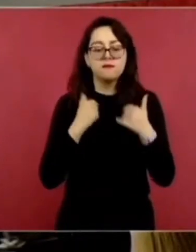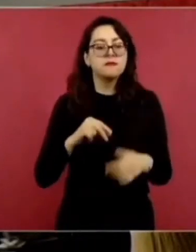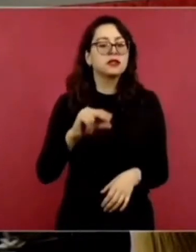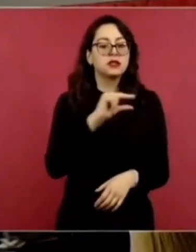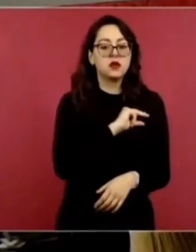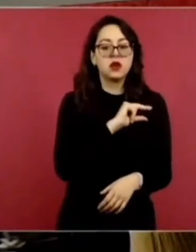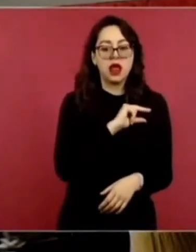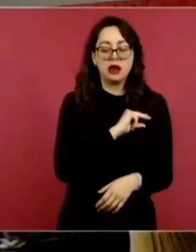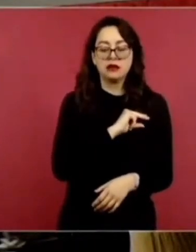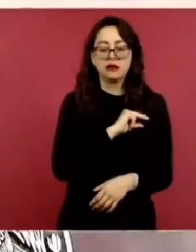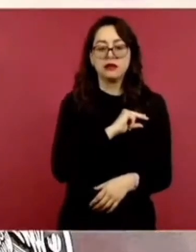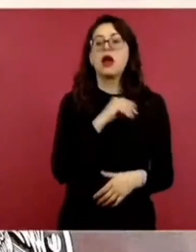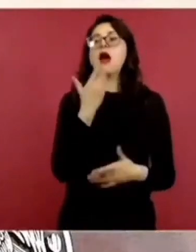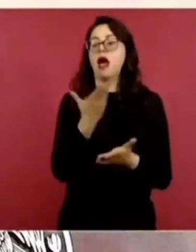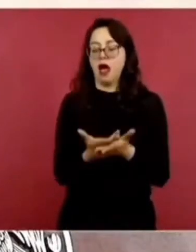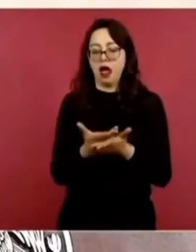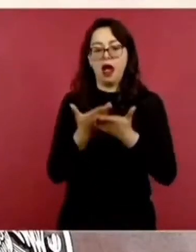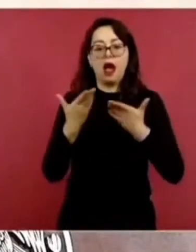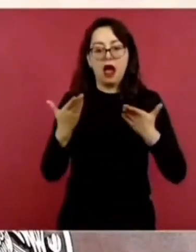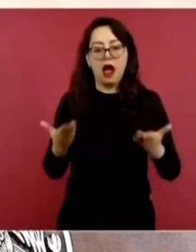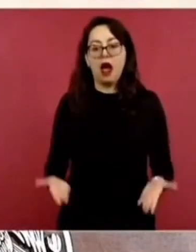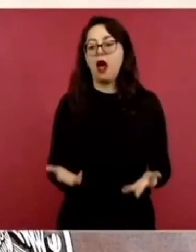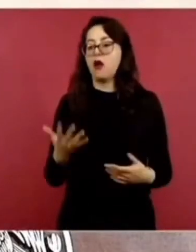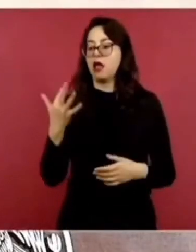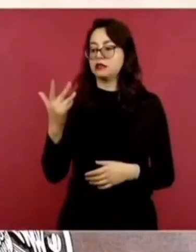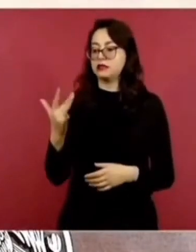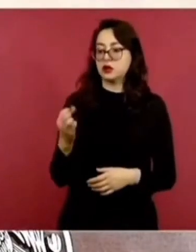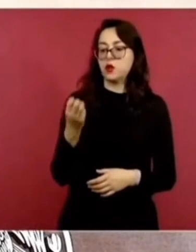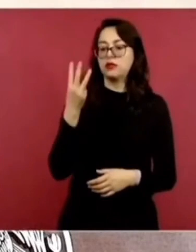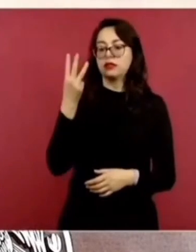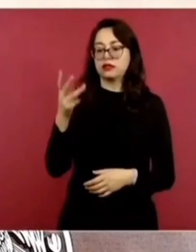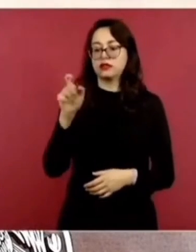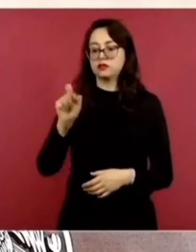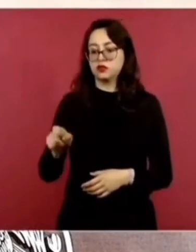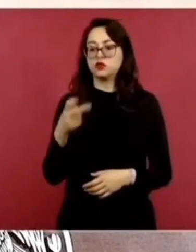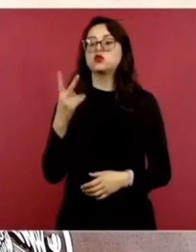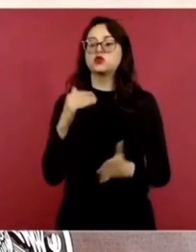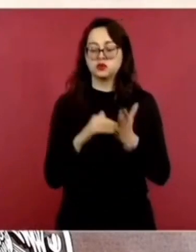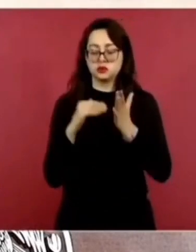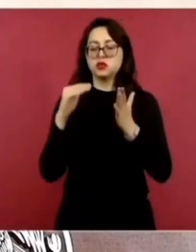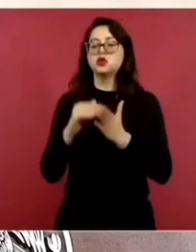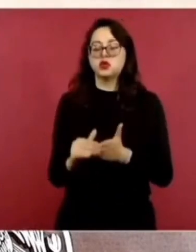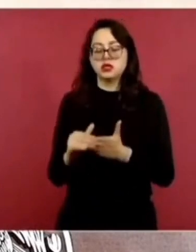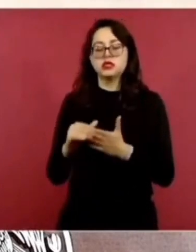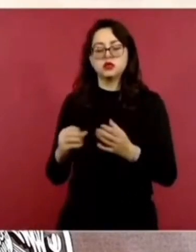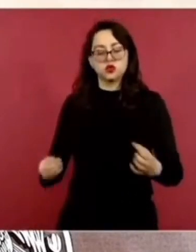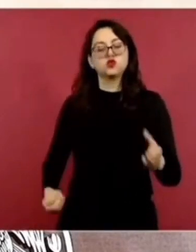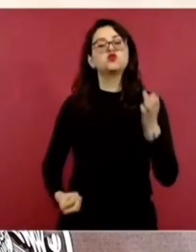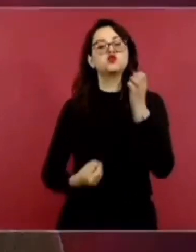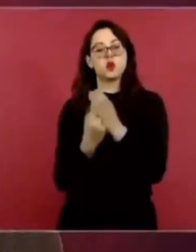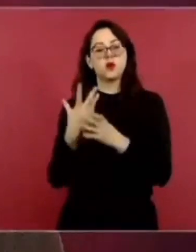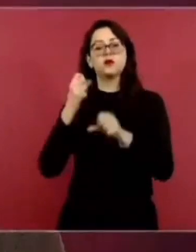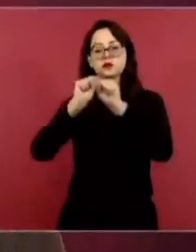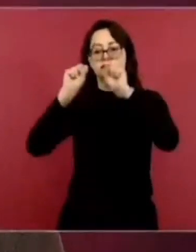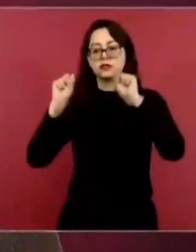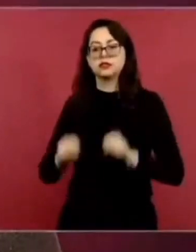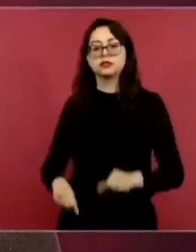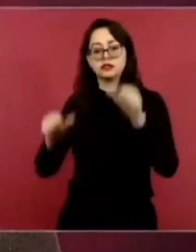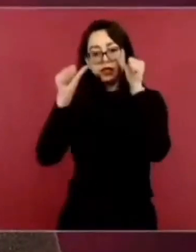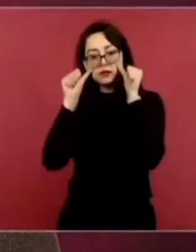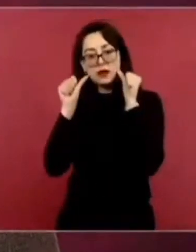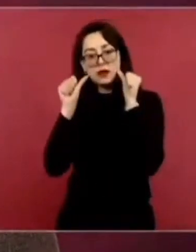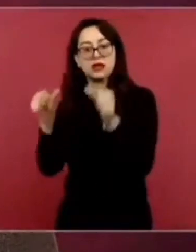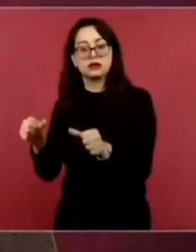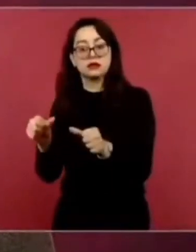atenderá a 53.2 millones de personas, es decir, el 80